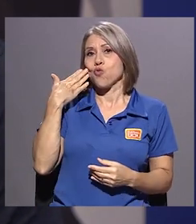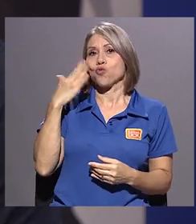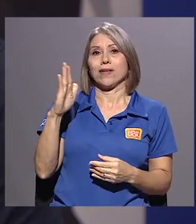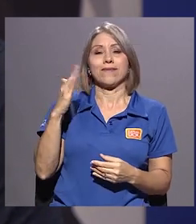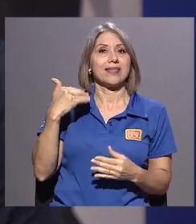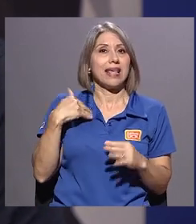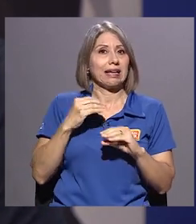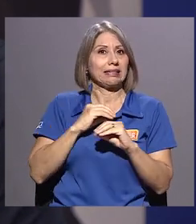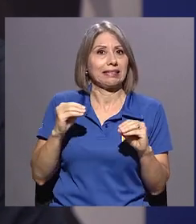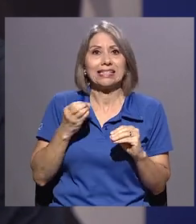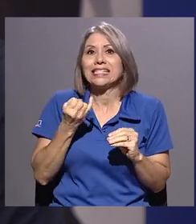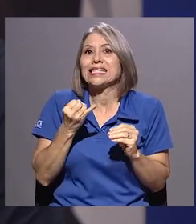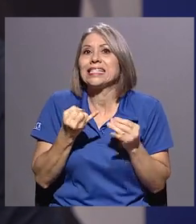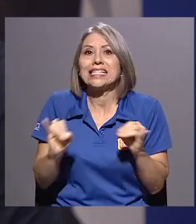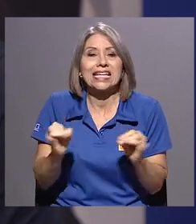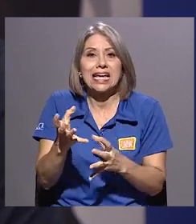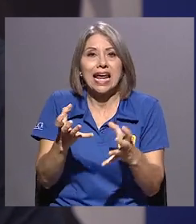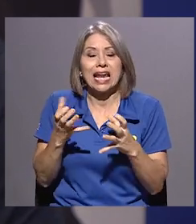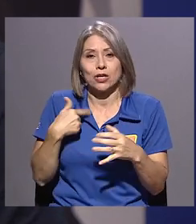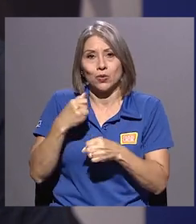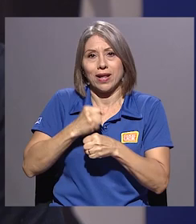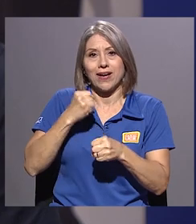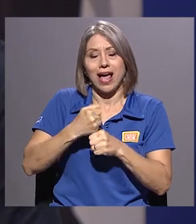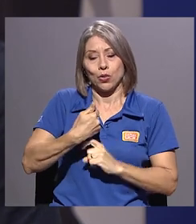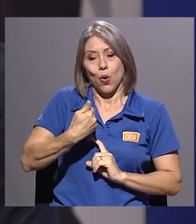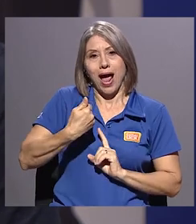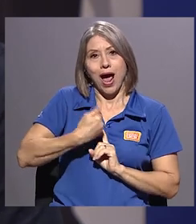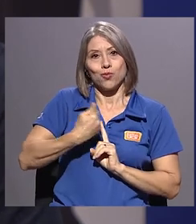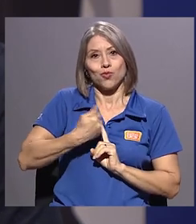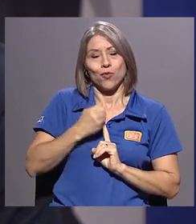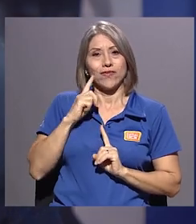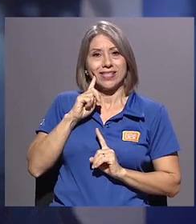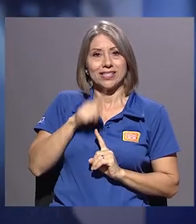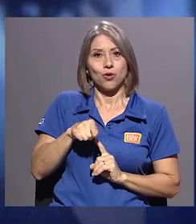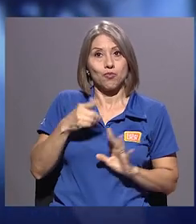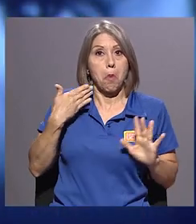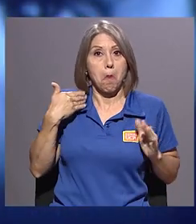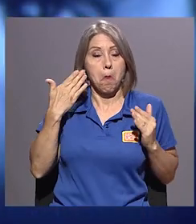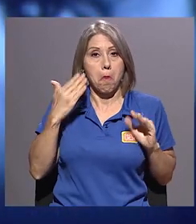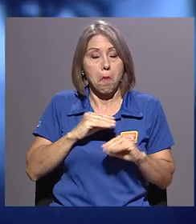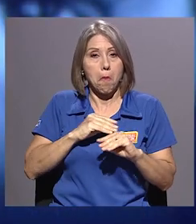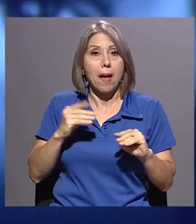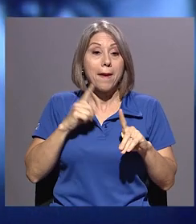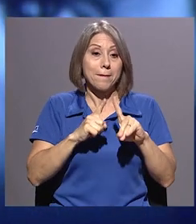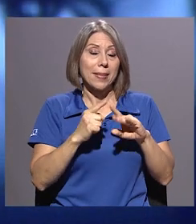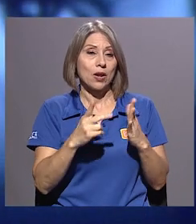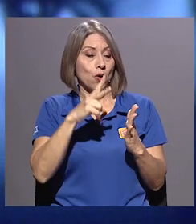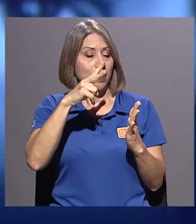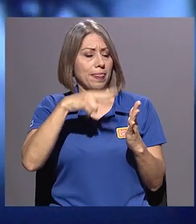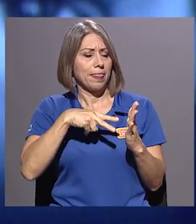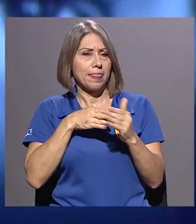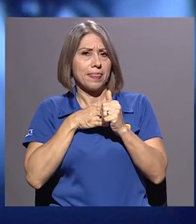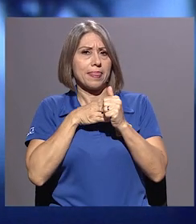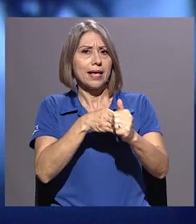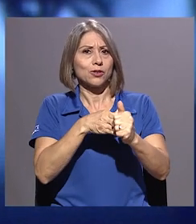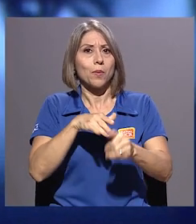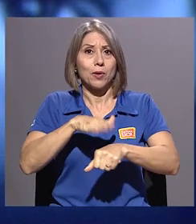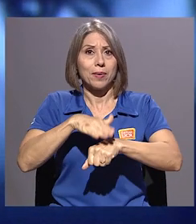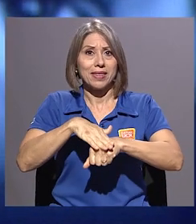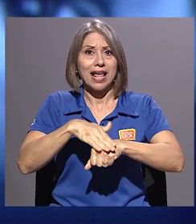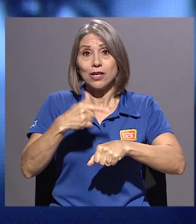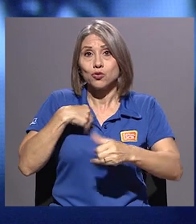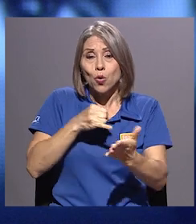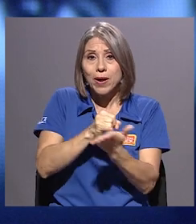haciendo realmente un poco cuando empecé. Porque el texto me lo permitía y un interés particular mío, como investigador teatral, me movían